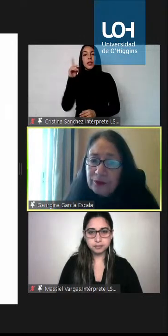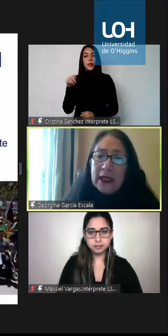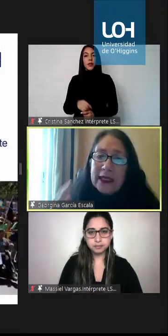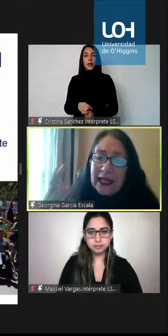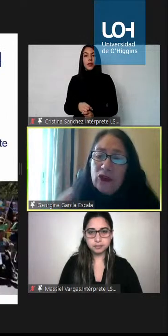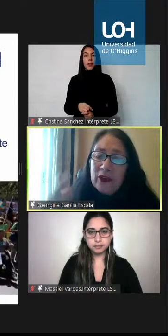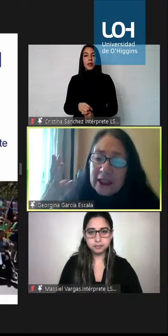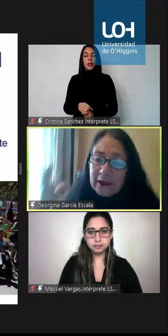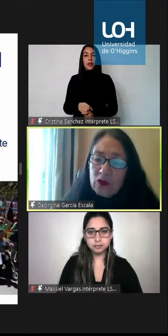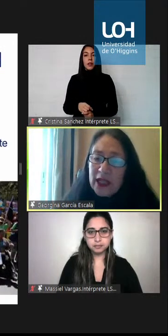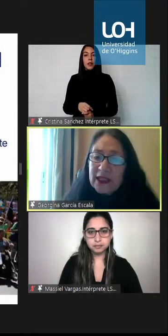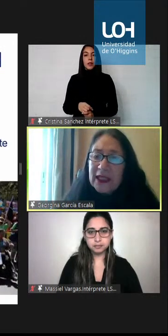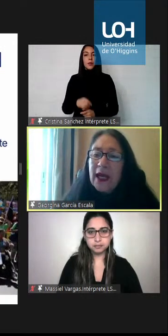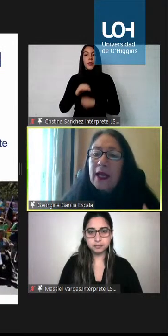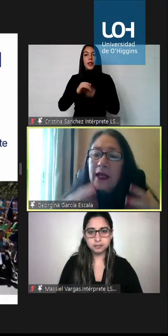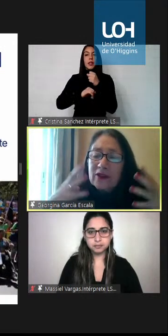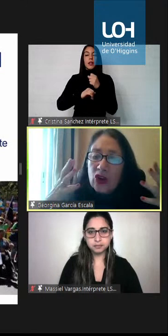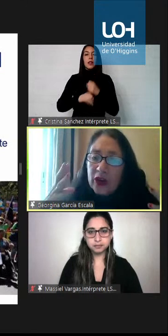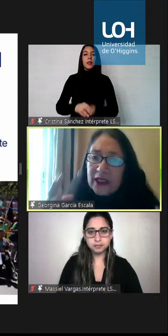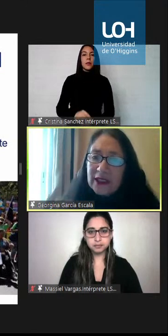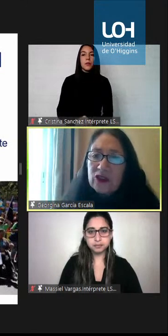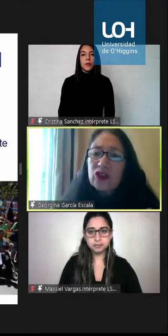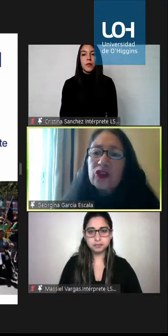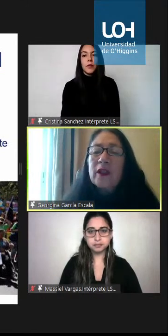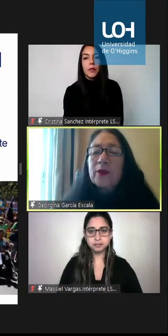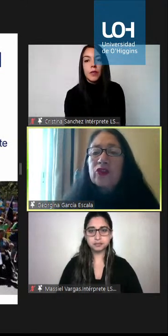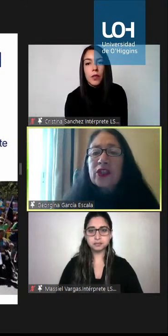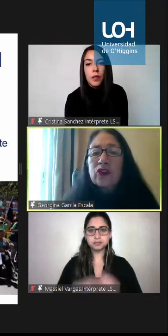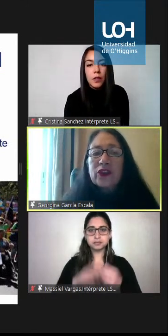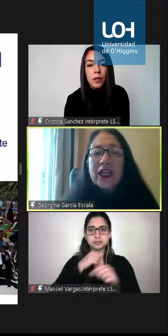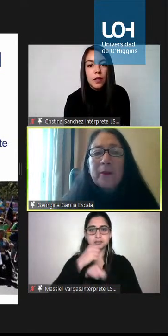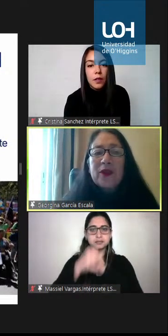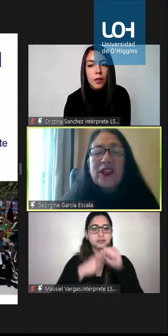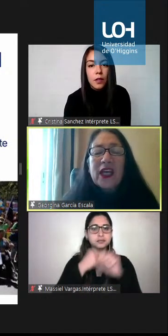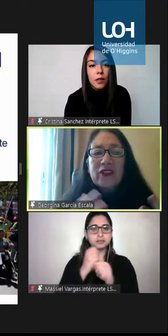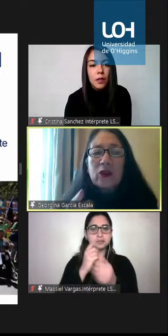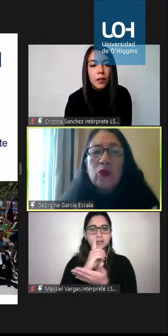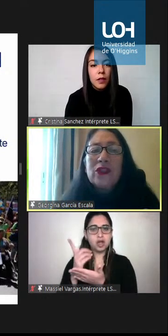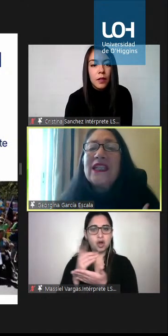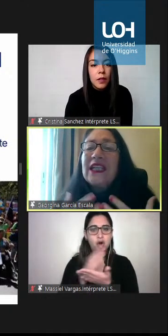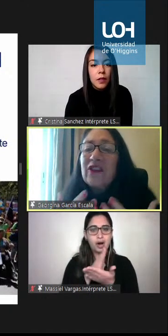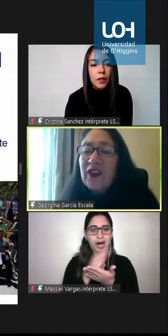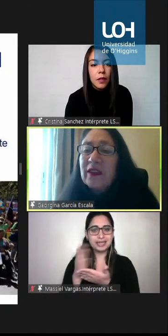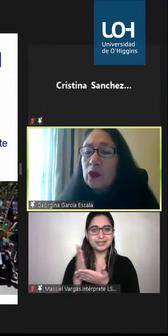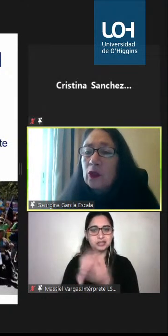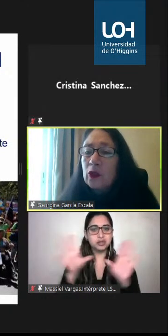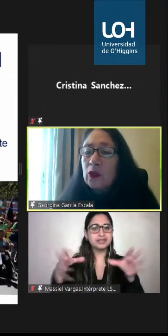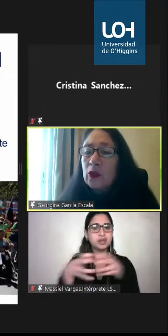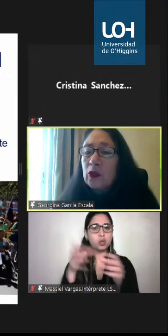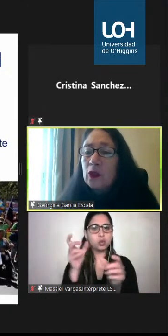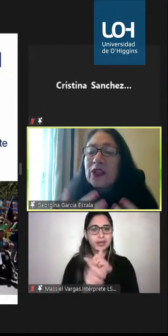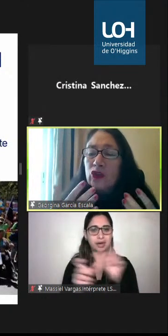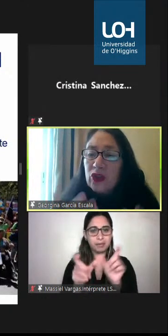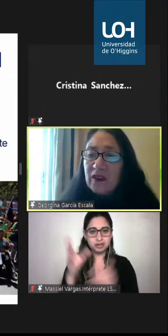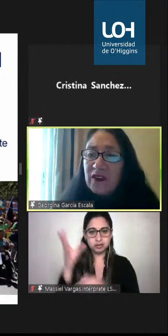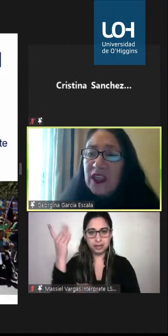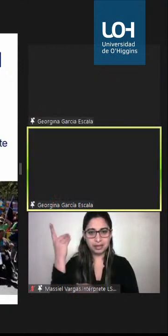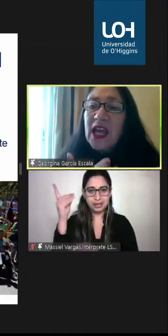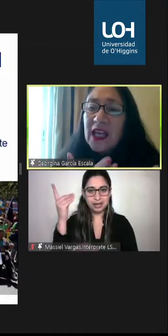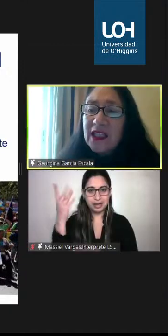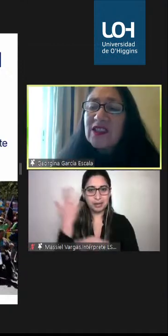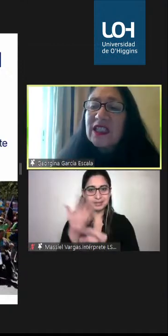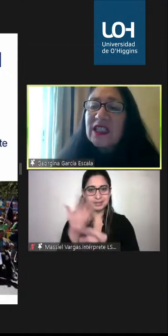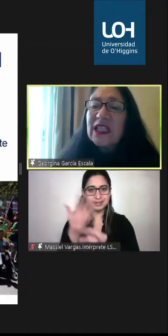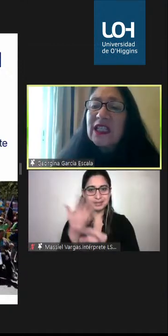en el año de la revuelta, las organizaciones de personas con discapacidad se juntan y levantan en un petitorio porque